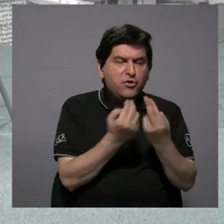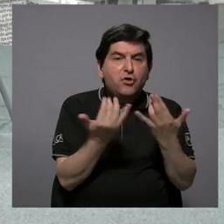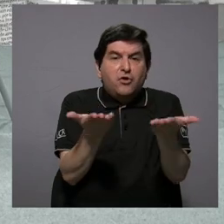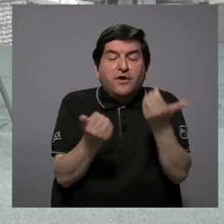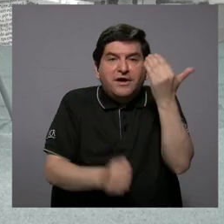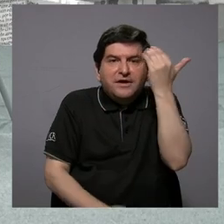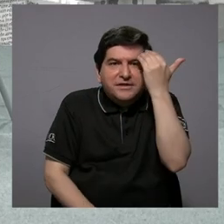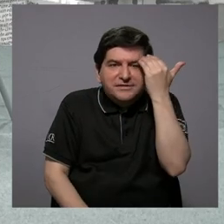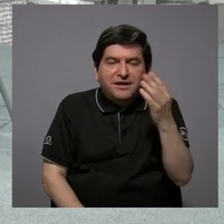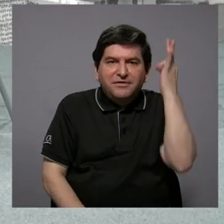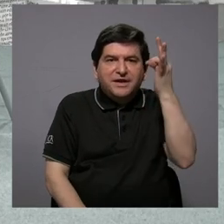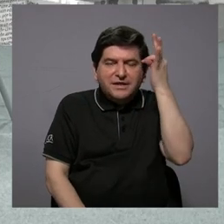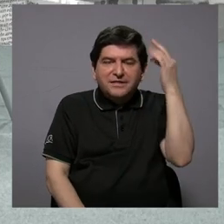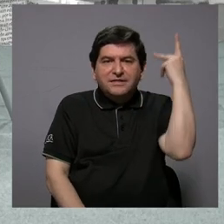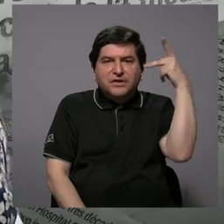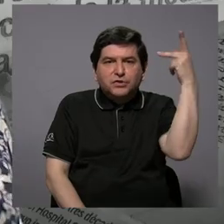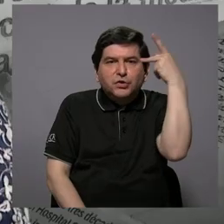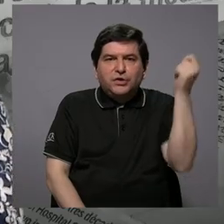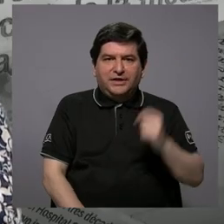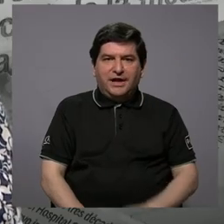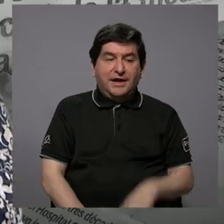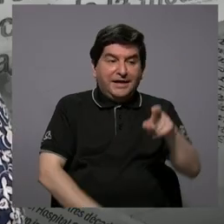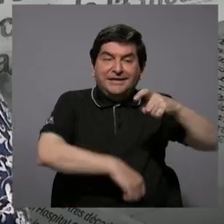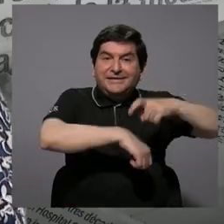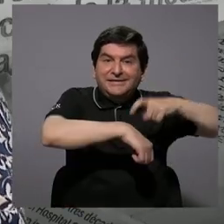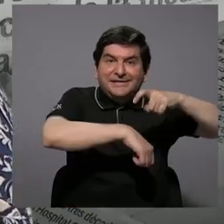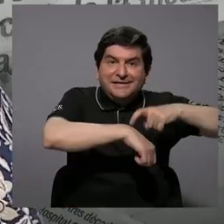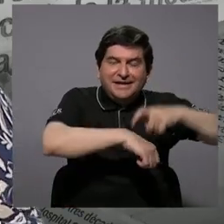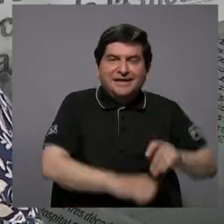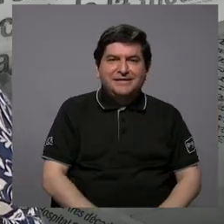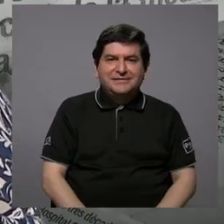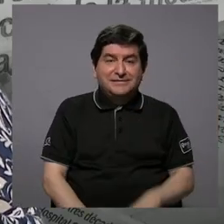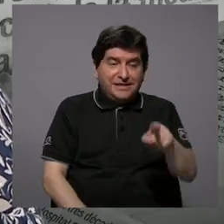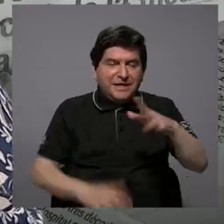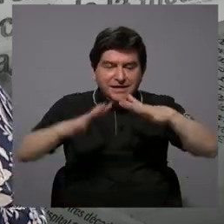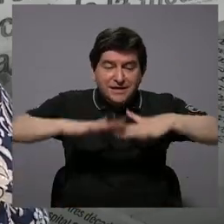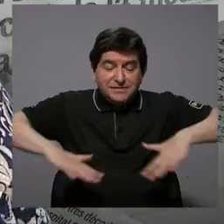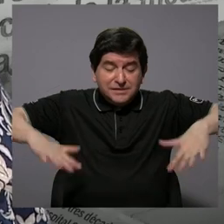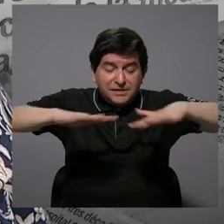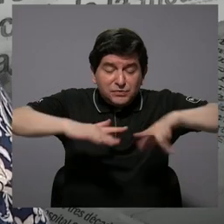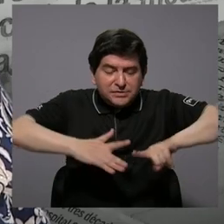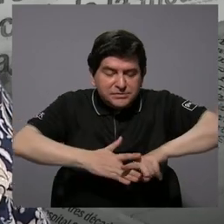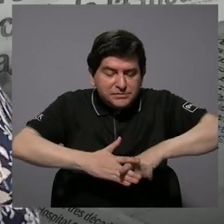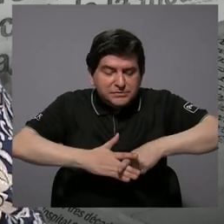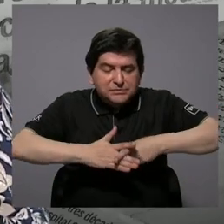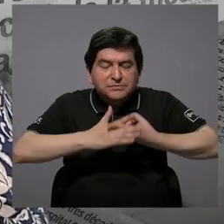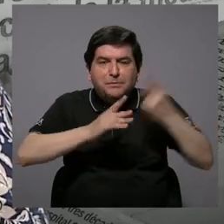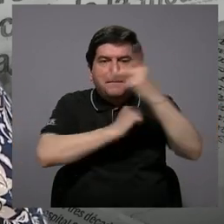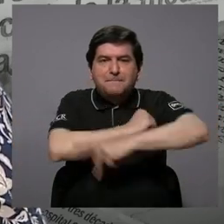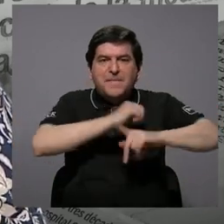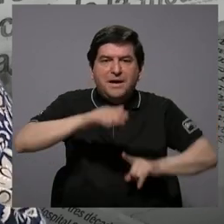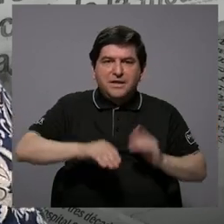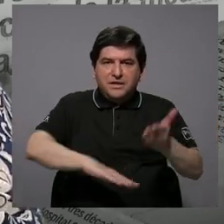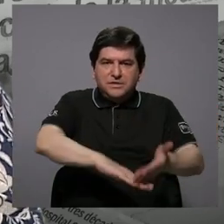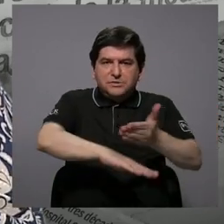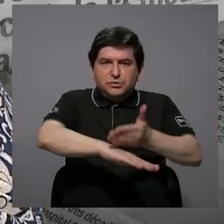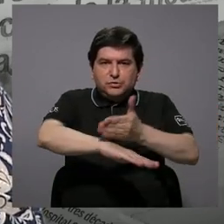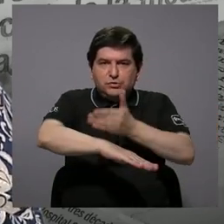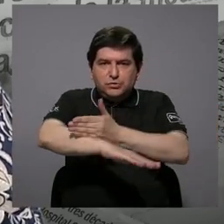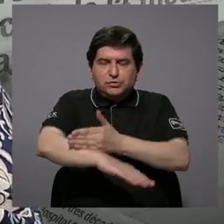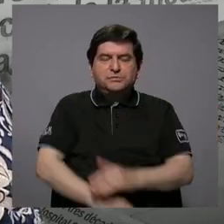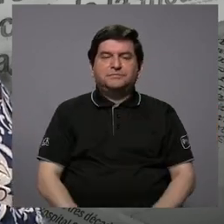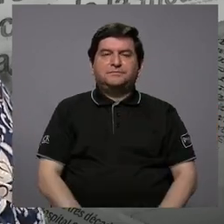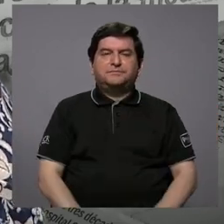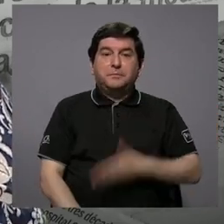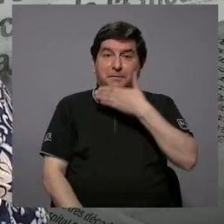más de teorías políticas. En ese momento es un caldo de cultivo para que un país surja, para que un país